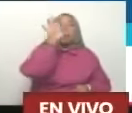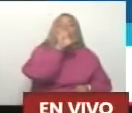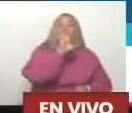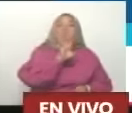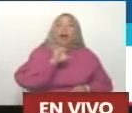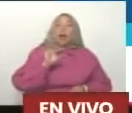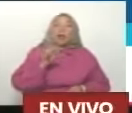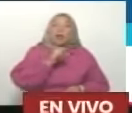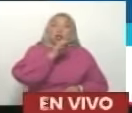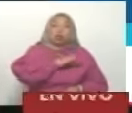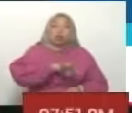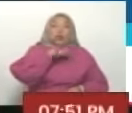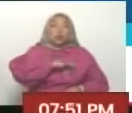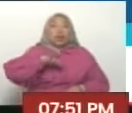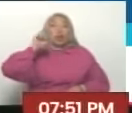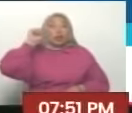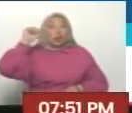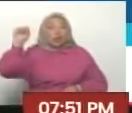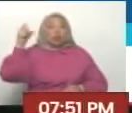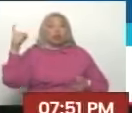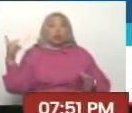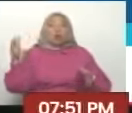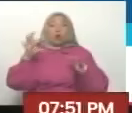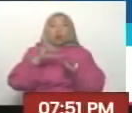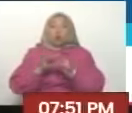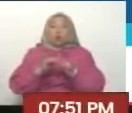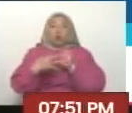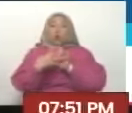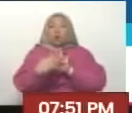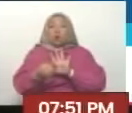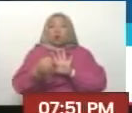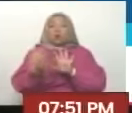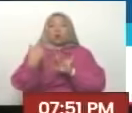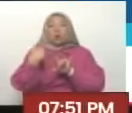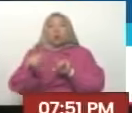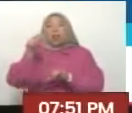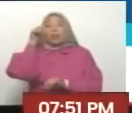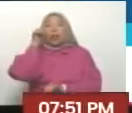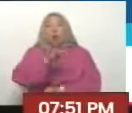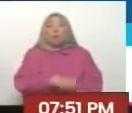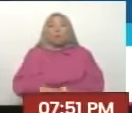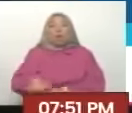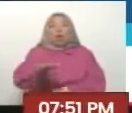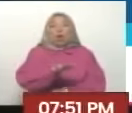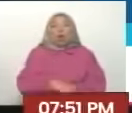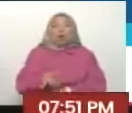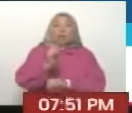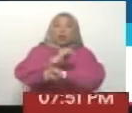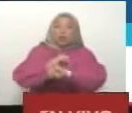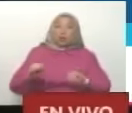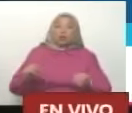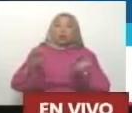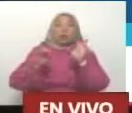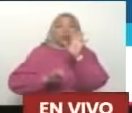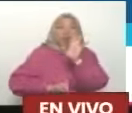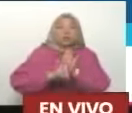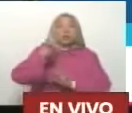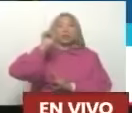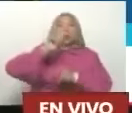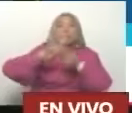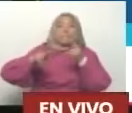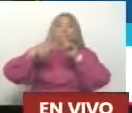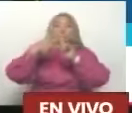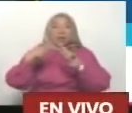configuraba En el mundo Como un imán Un ejemplo Para el resto de los pueblos Que querían Independencia Desarrollo Paz